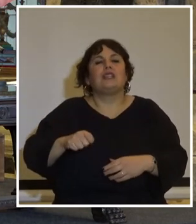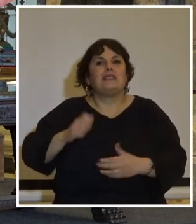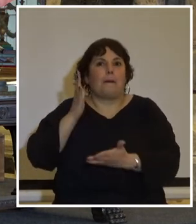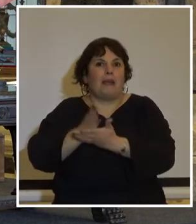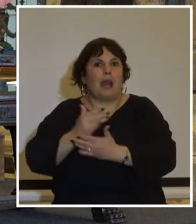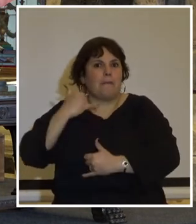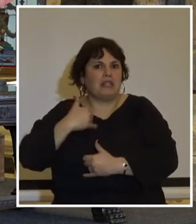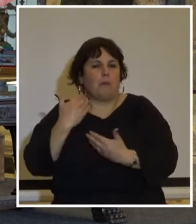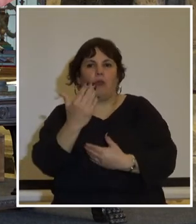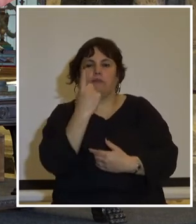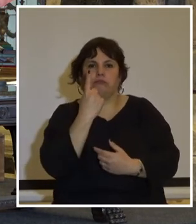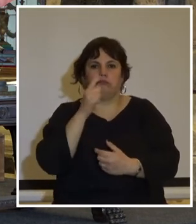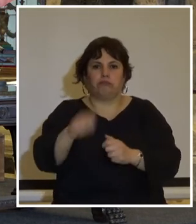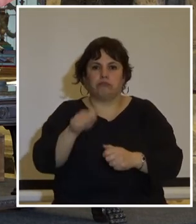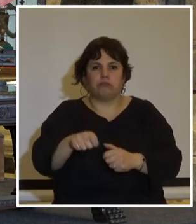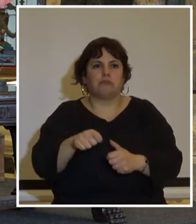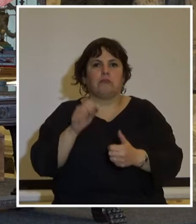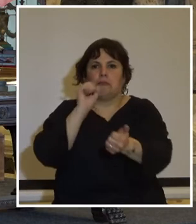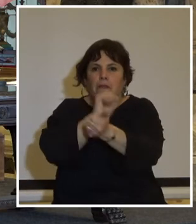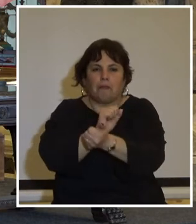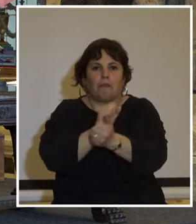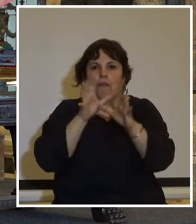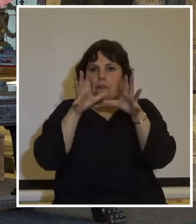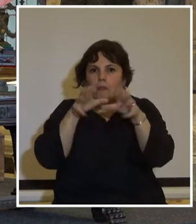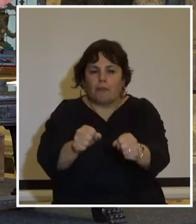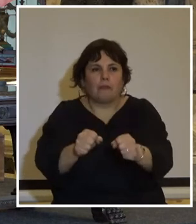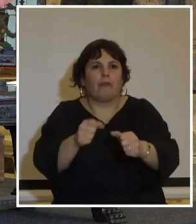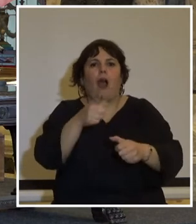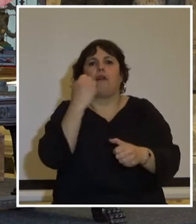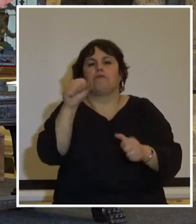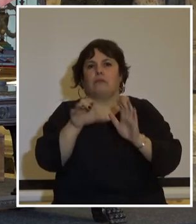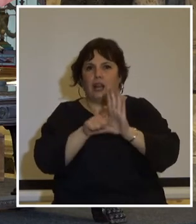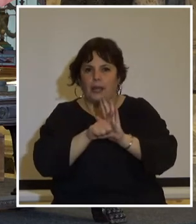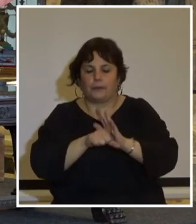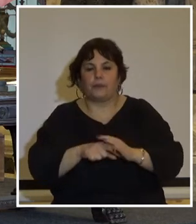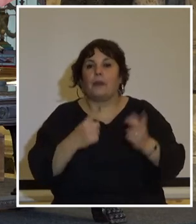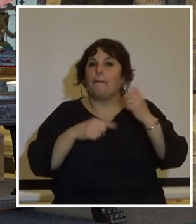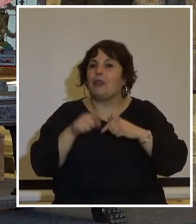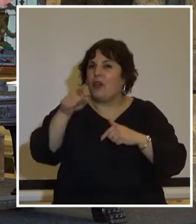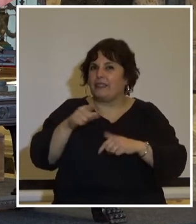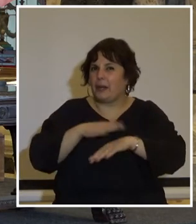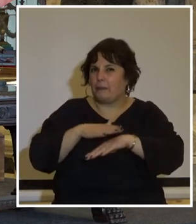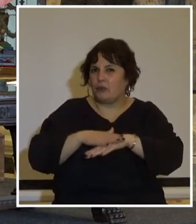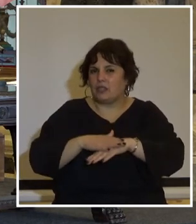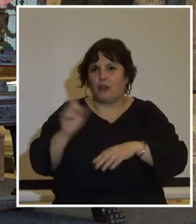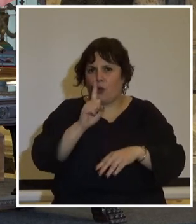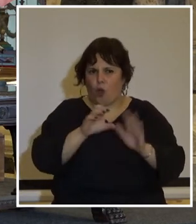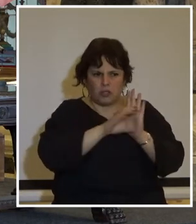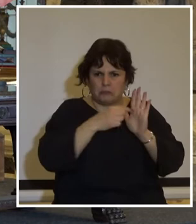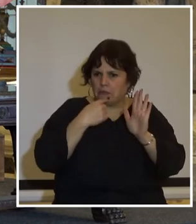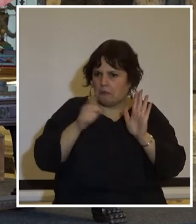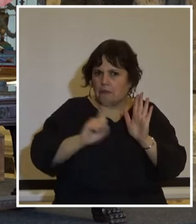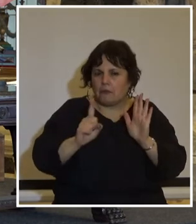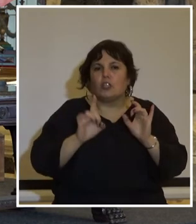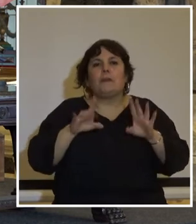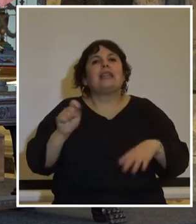juzgara la que dispusiera detenciones y calificar acciones como delictivas pero esta competencia no estaba amparada por la constitución salvo la